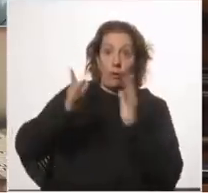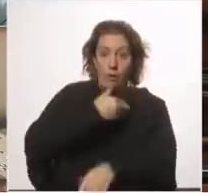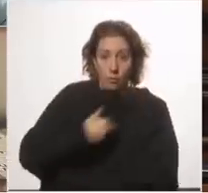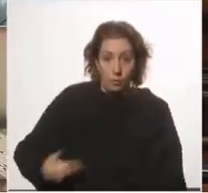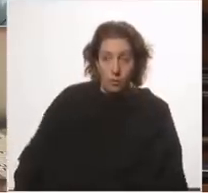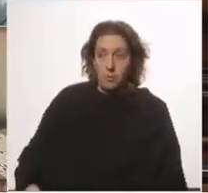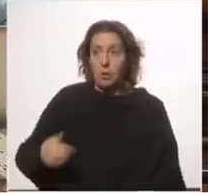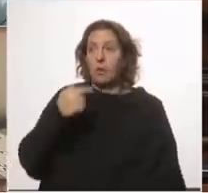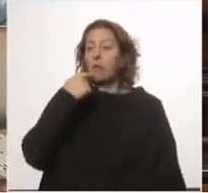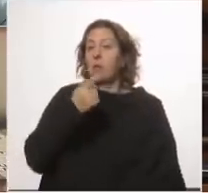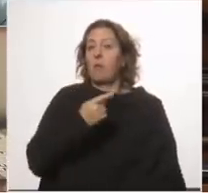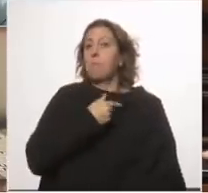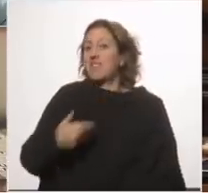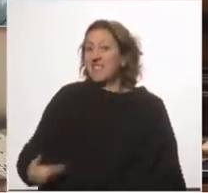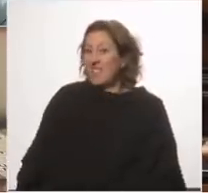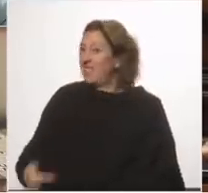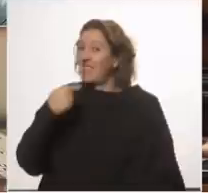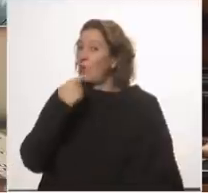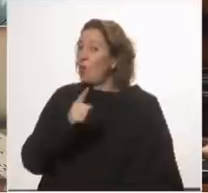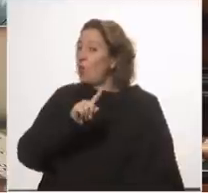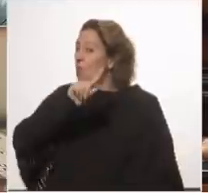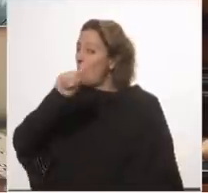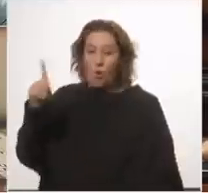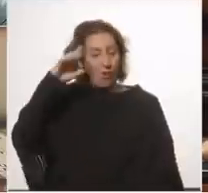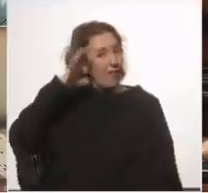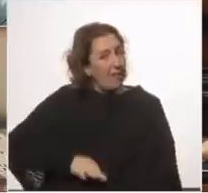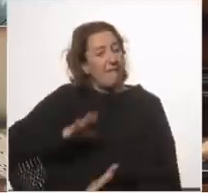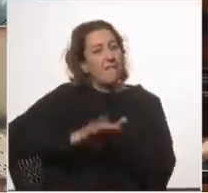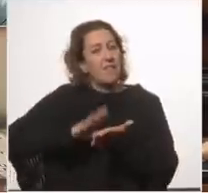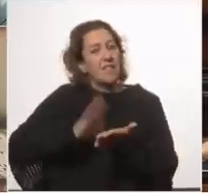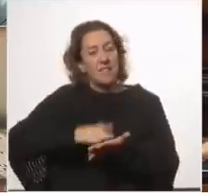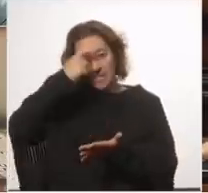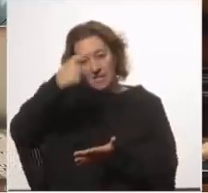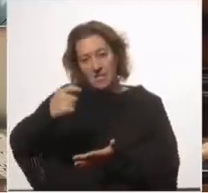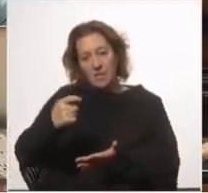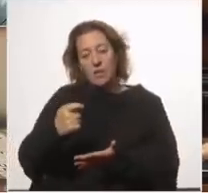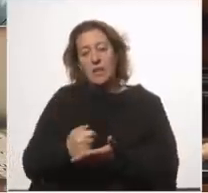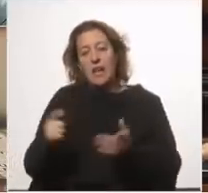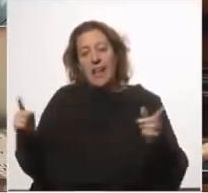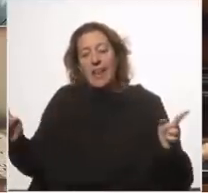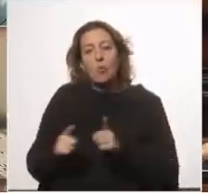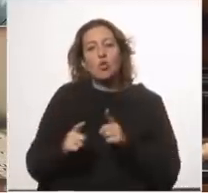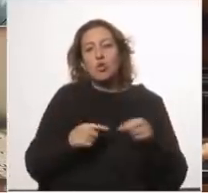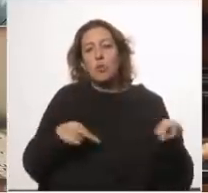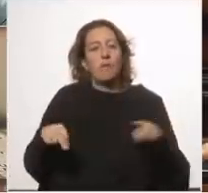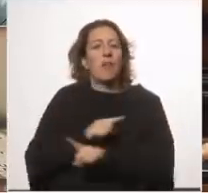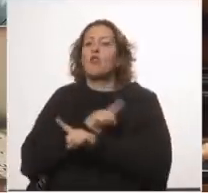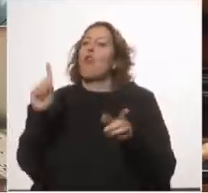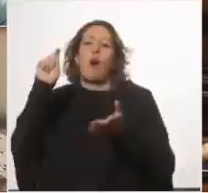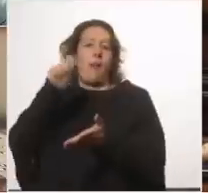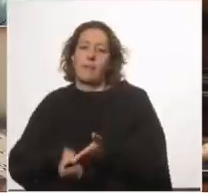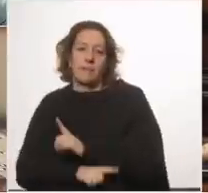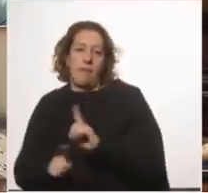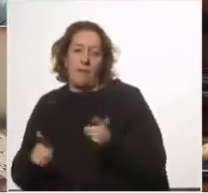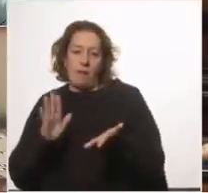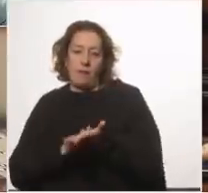que él no creía que había relación evidencia científica que relacionara que la reducción de movilidad no garantizaba según